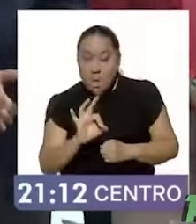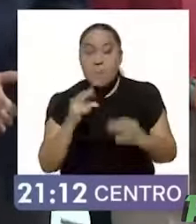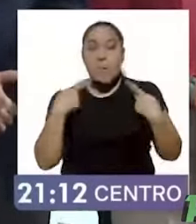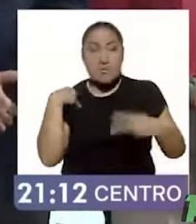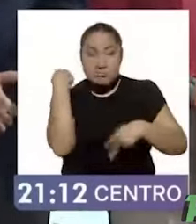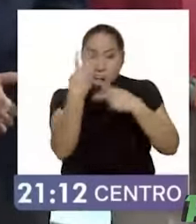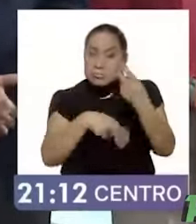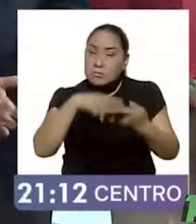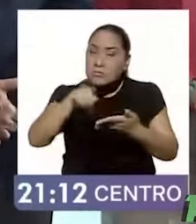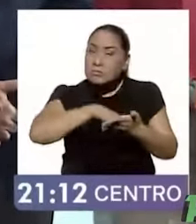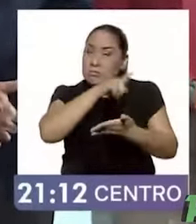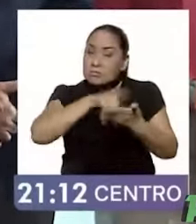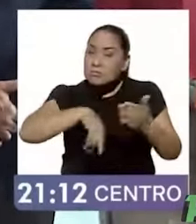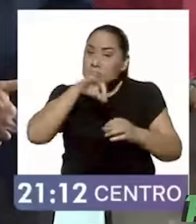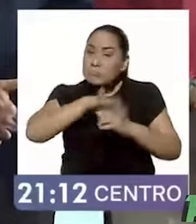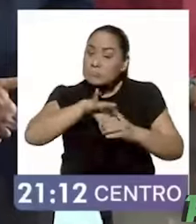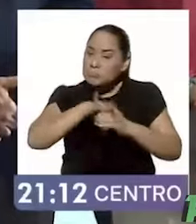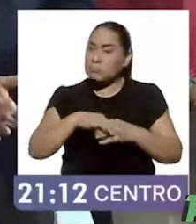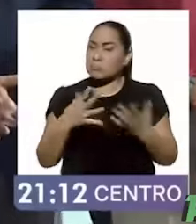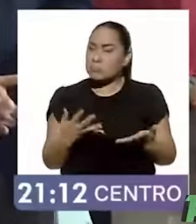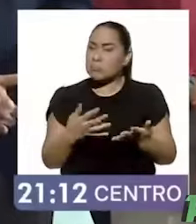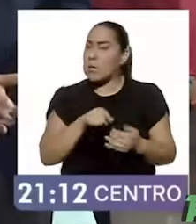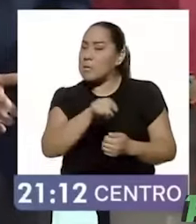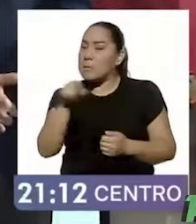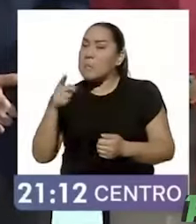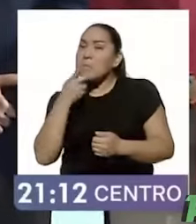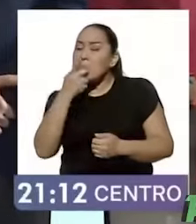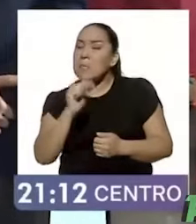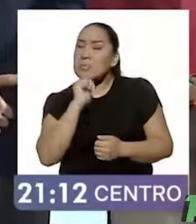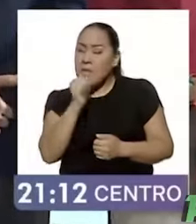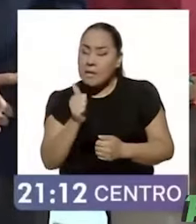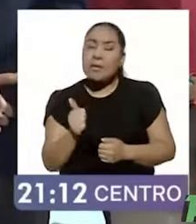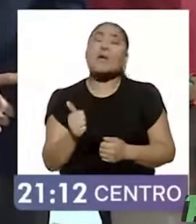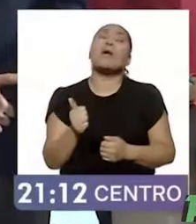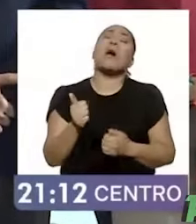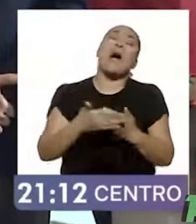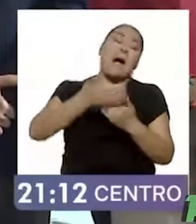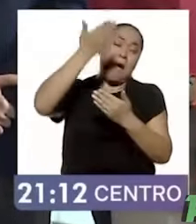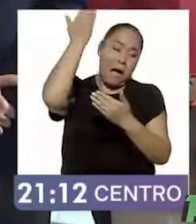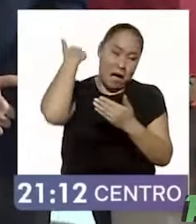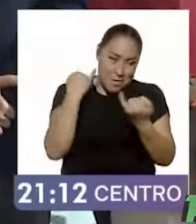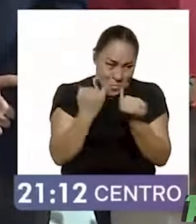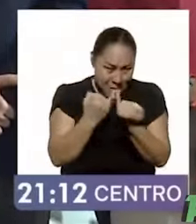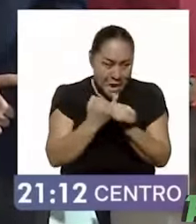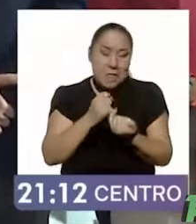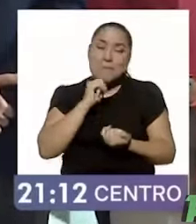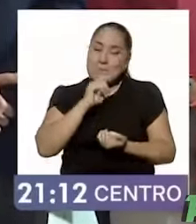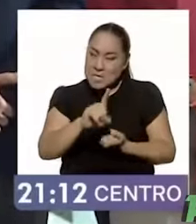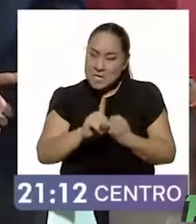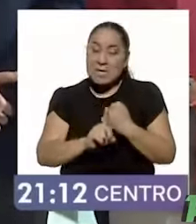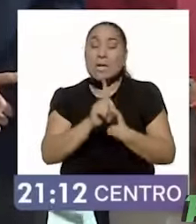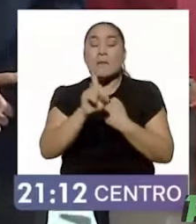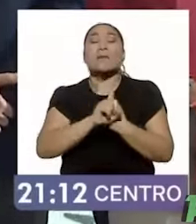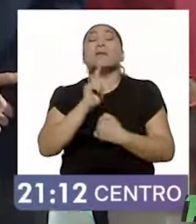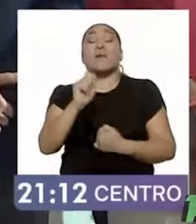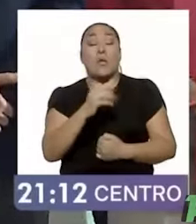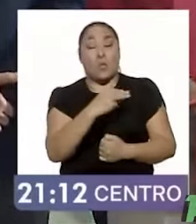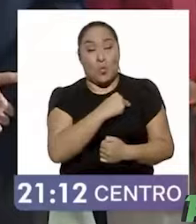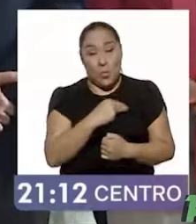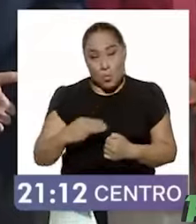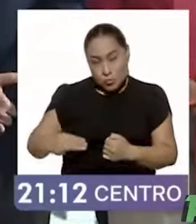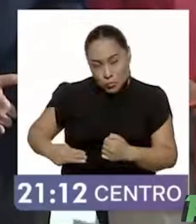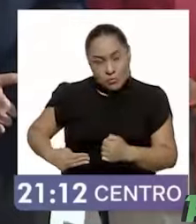y eso tampoco lo están ponderando las encuestas. Ya ha ocurrido con anterioridad, que municipios,